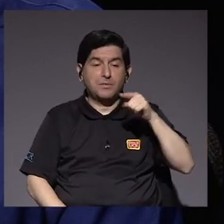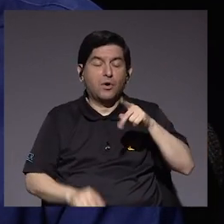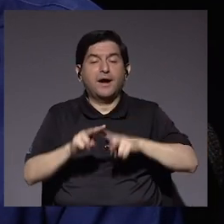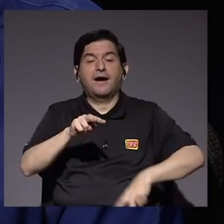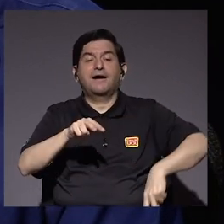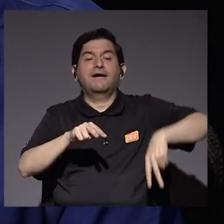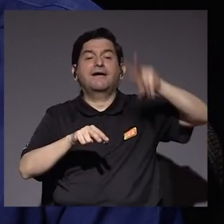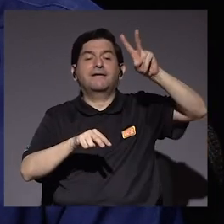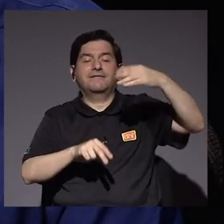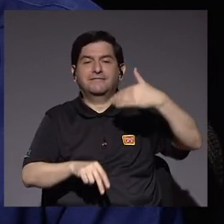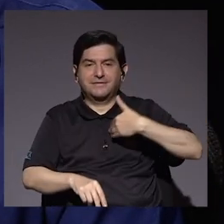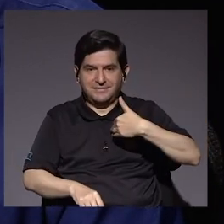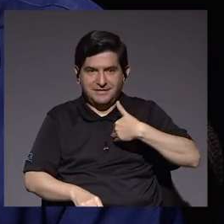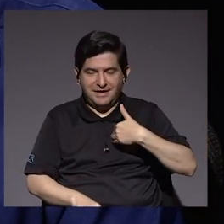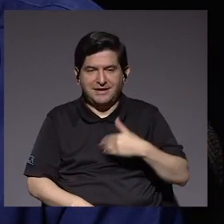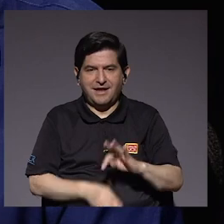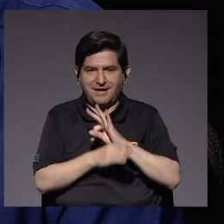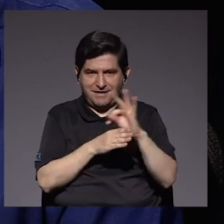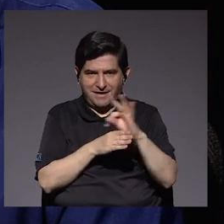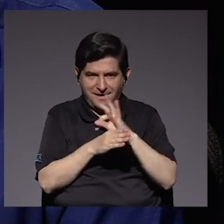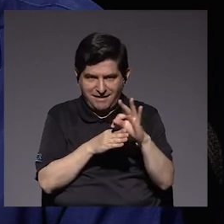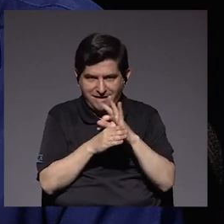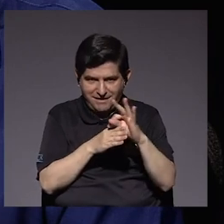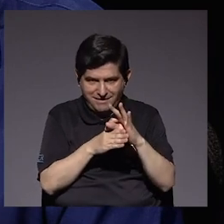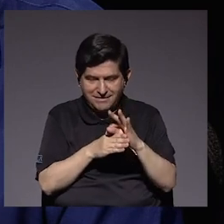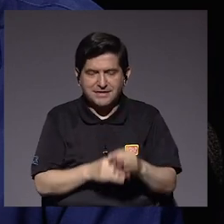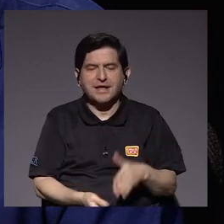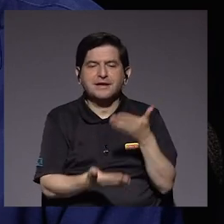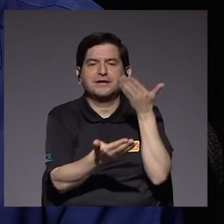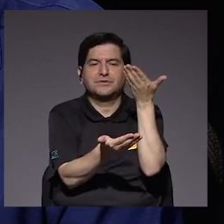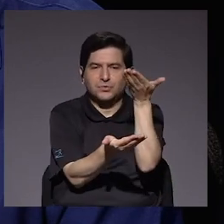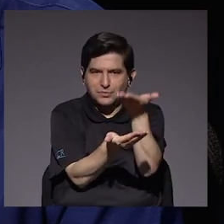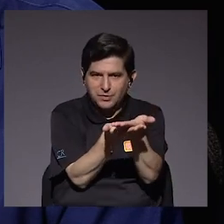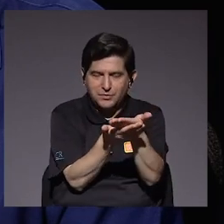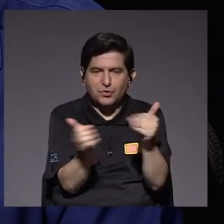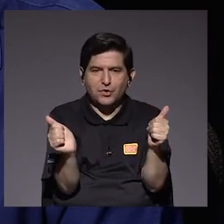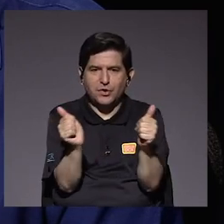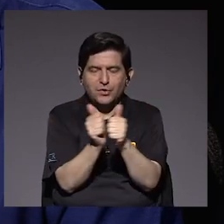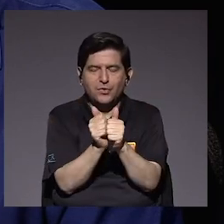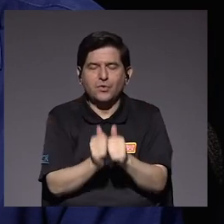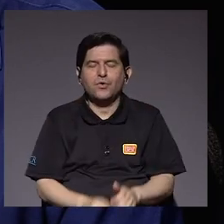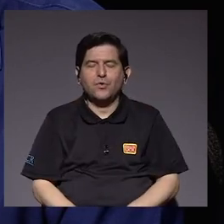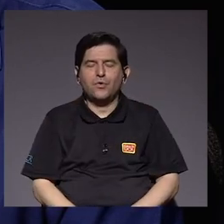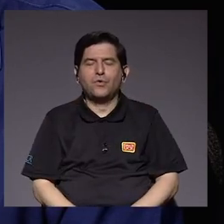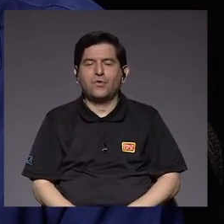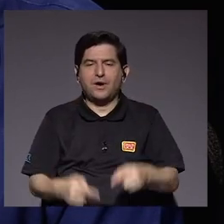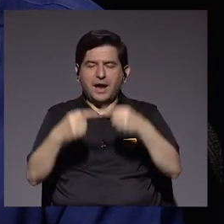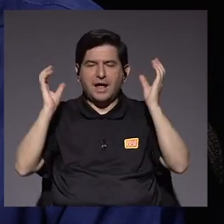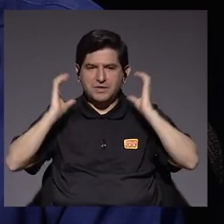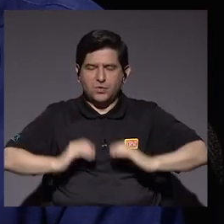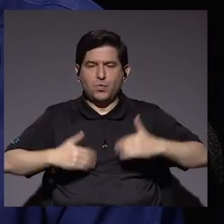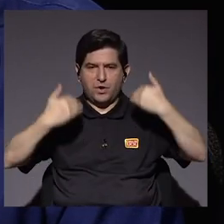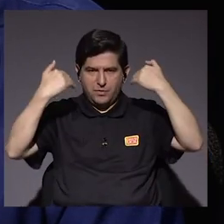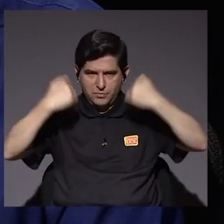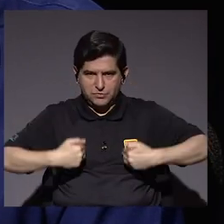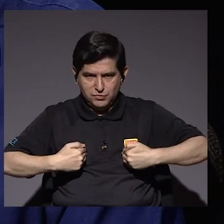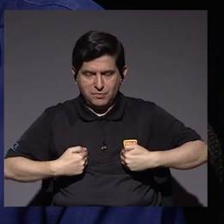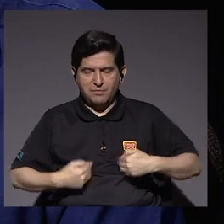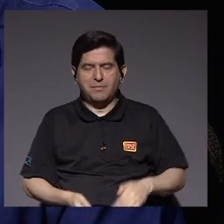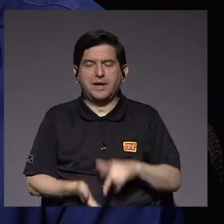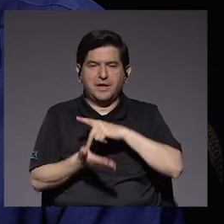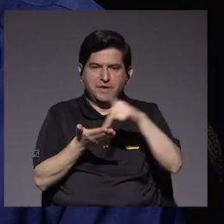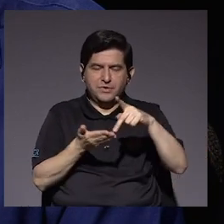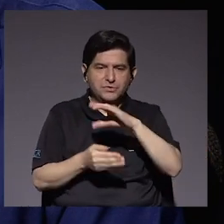esa es la ventaja del tratamiento que se está proponiendo con anticuerpos humanos purificados con respecto a la